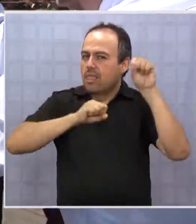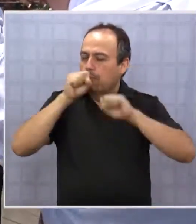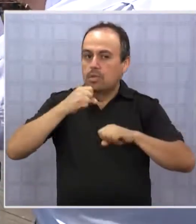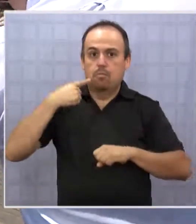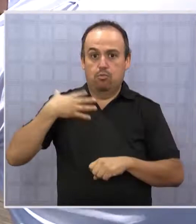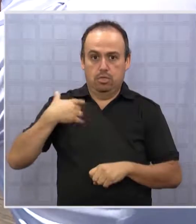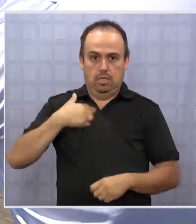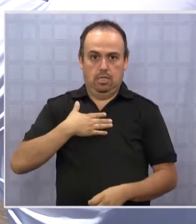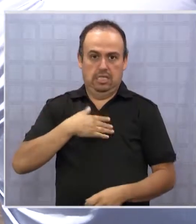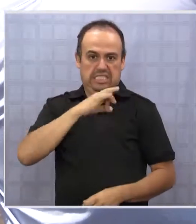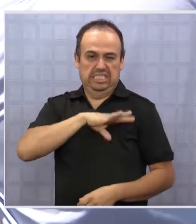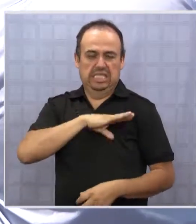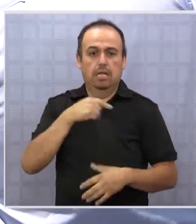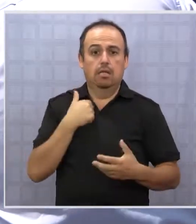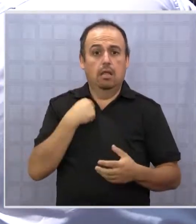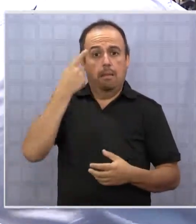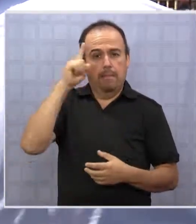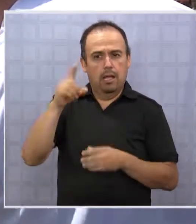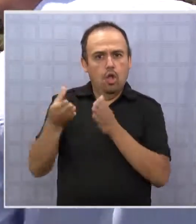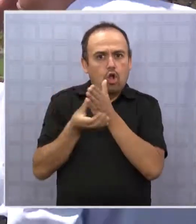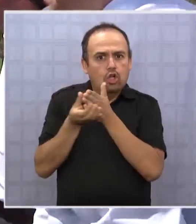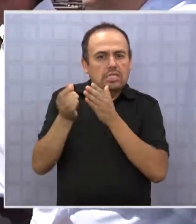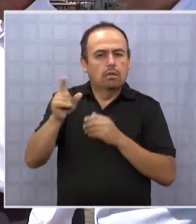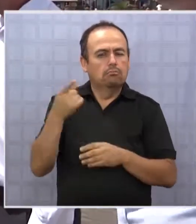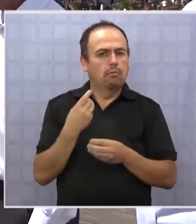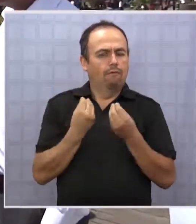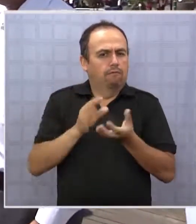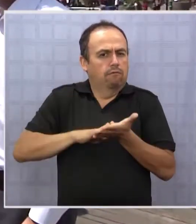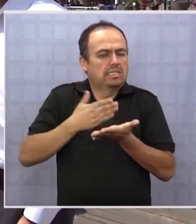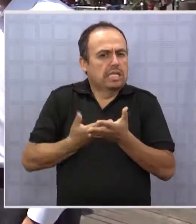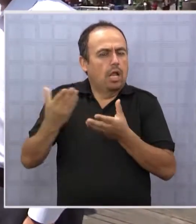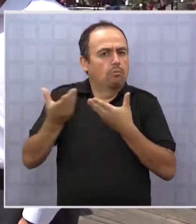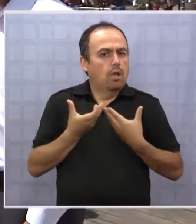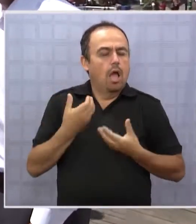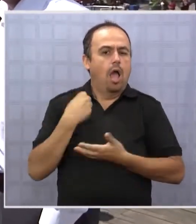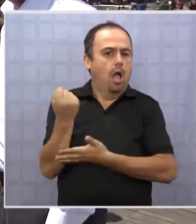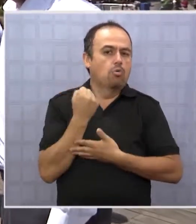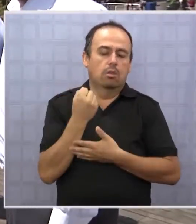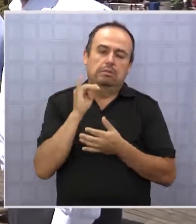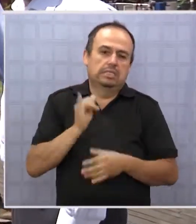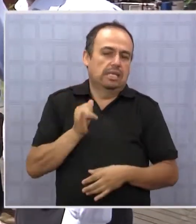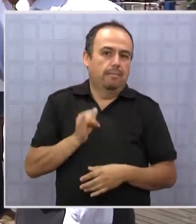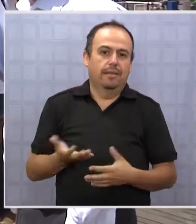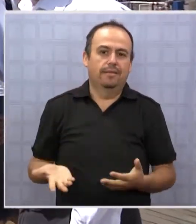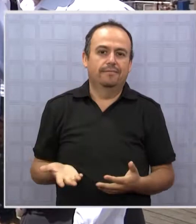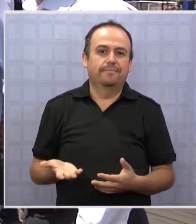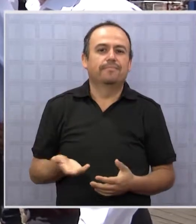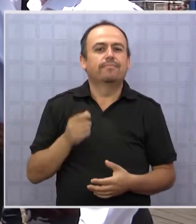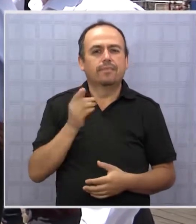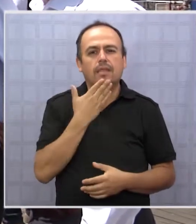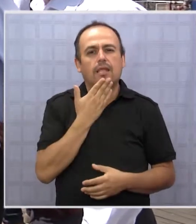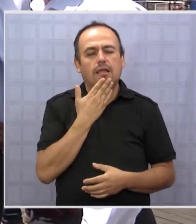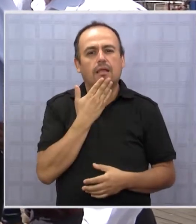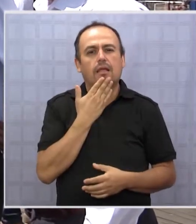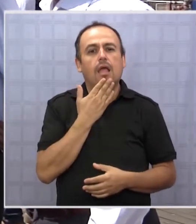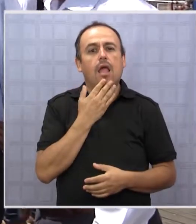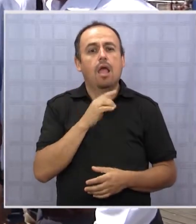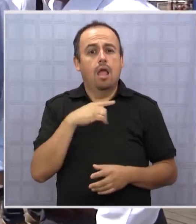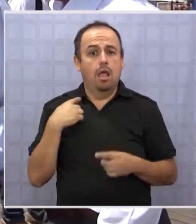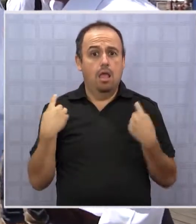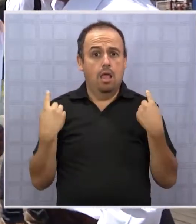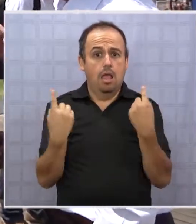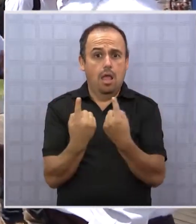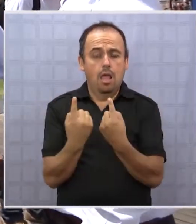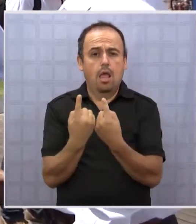políticos relevantes en nuestro país y para mí es un consejo muy sabio, muy sano, el que me entrega muchas veces. Pero también hubo en las